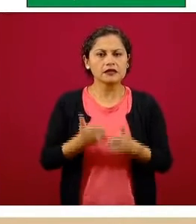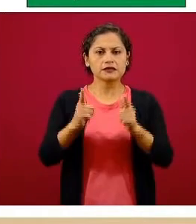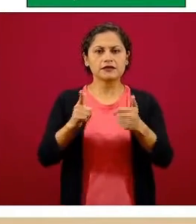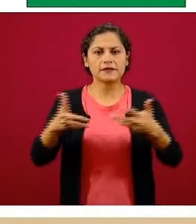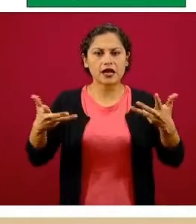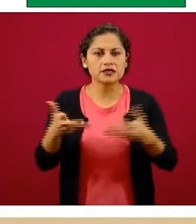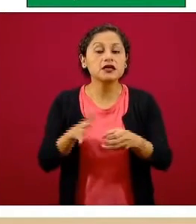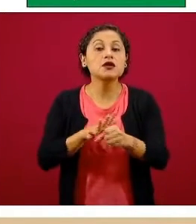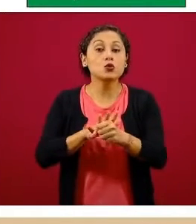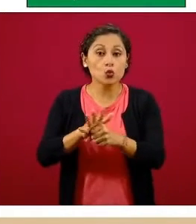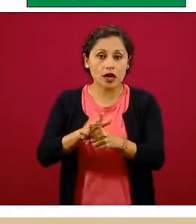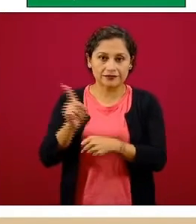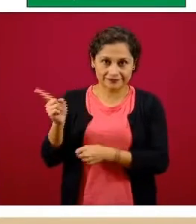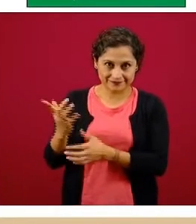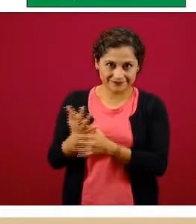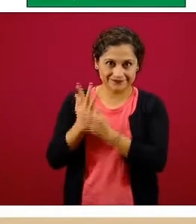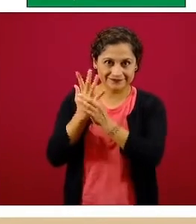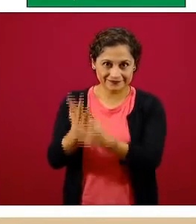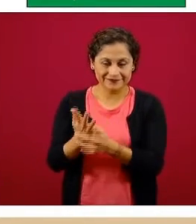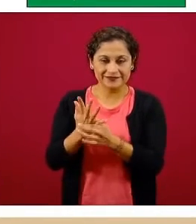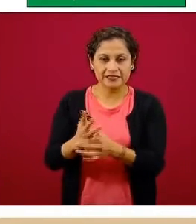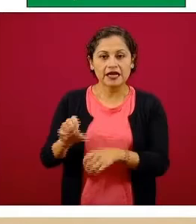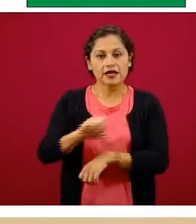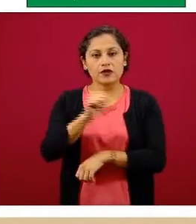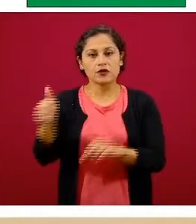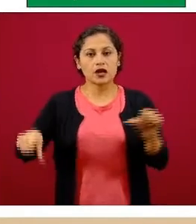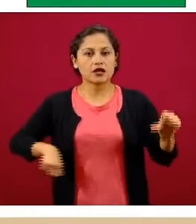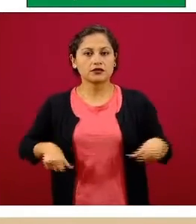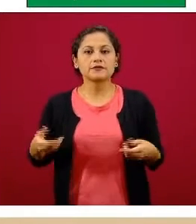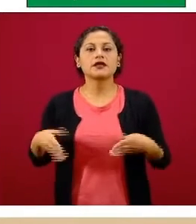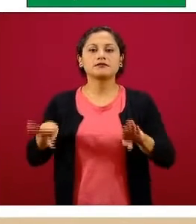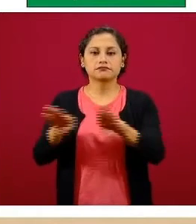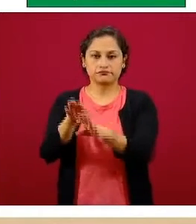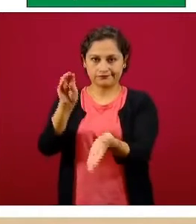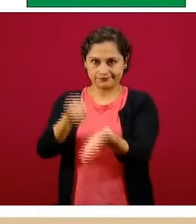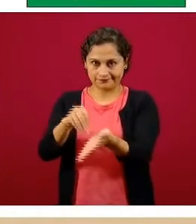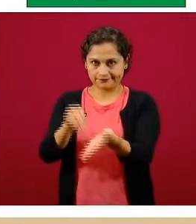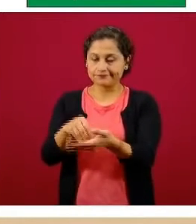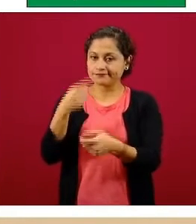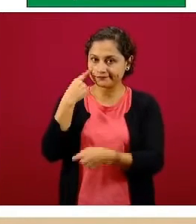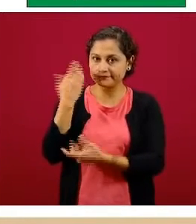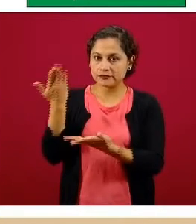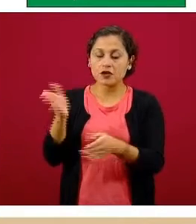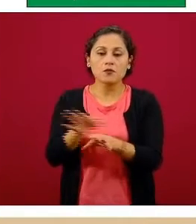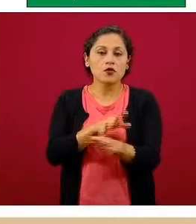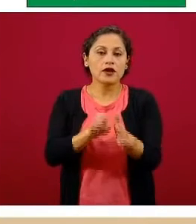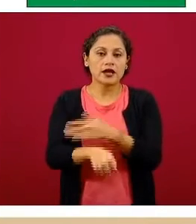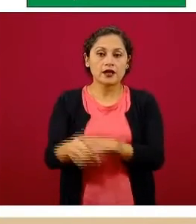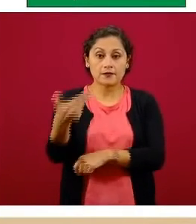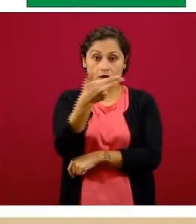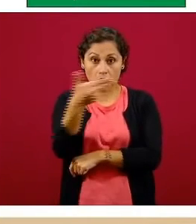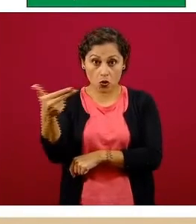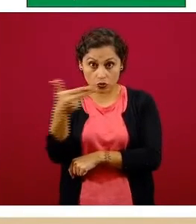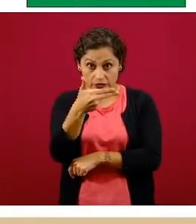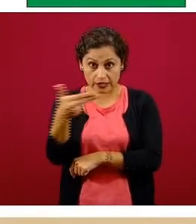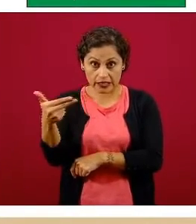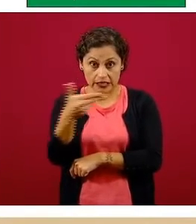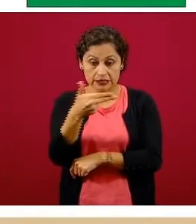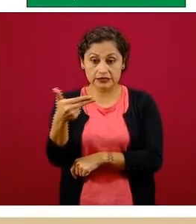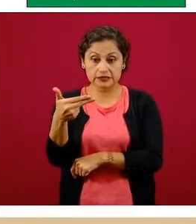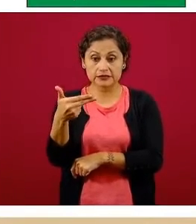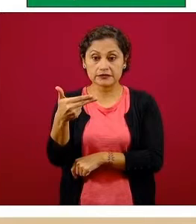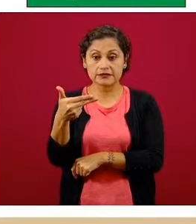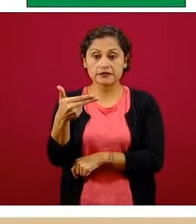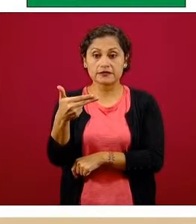cabo, pero más importante, cuáles no se pueden llevar a cabo. Veamos, en el caso de hoteles, la ocupación hotelera puede